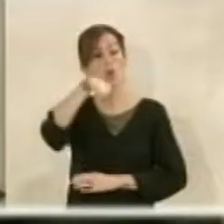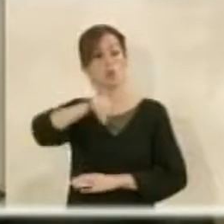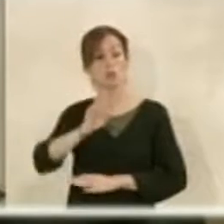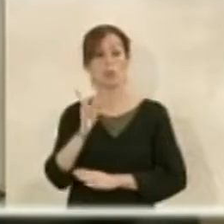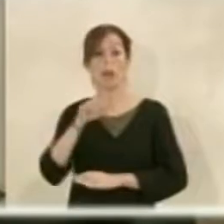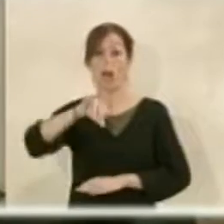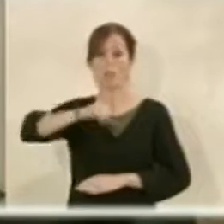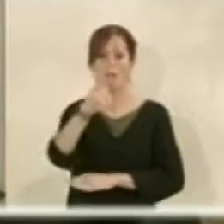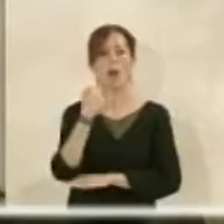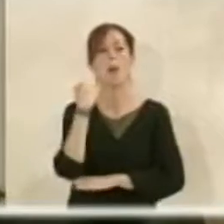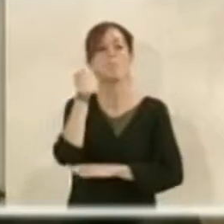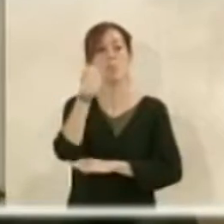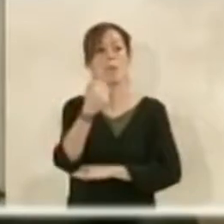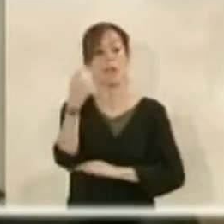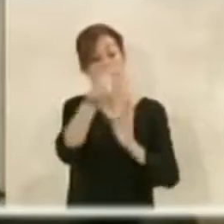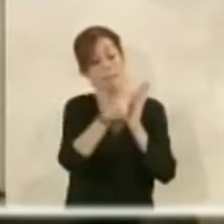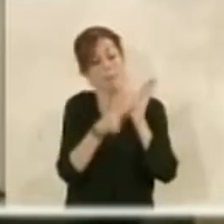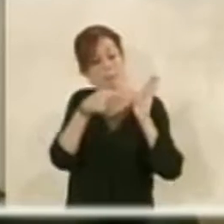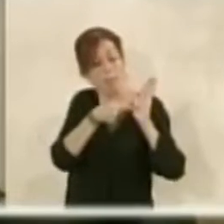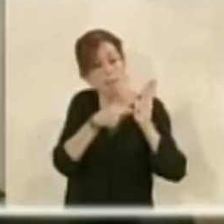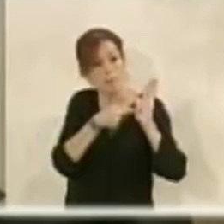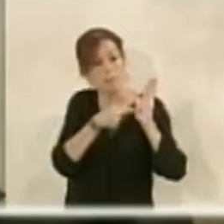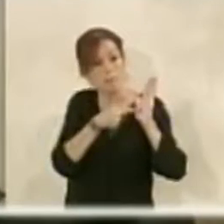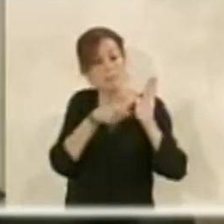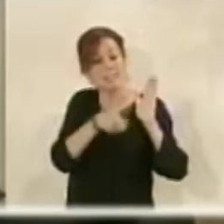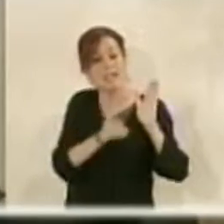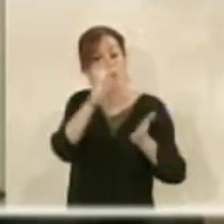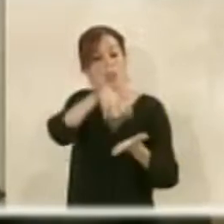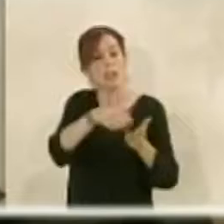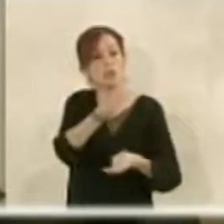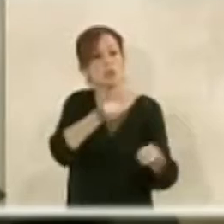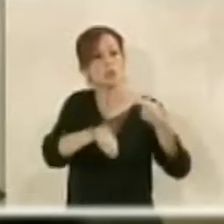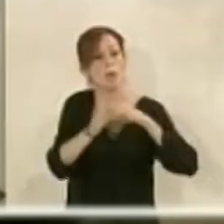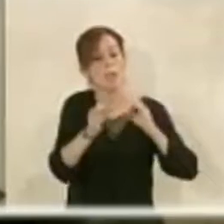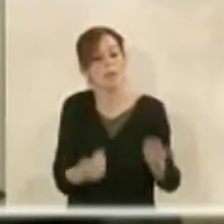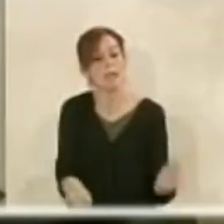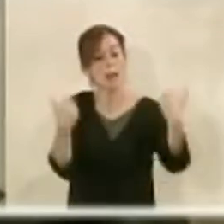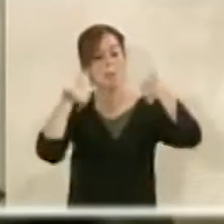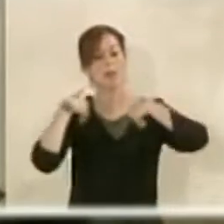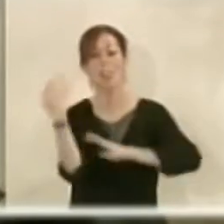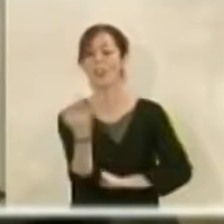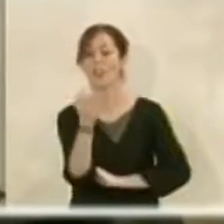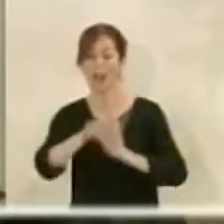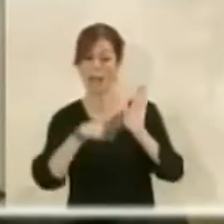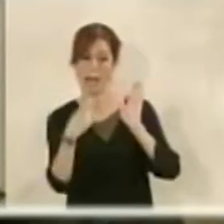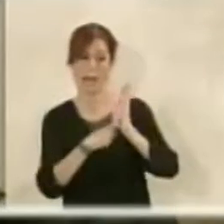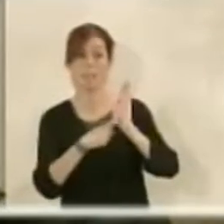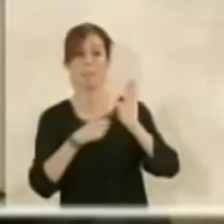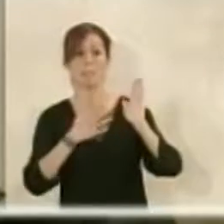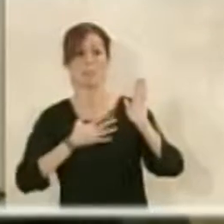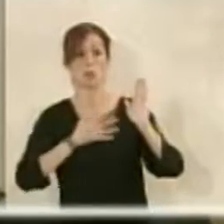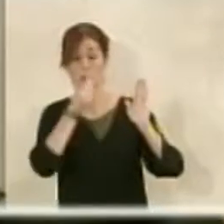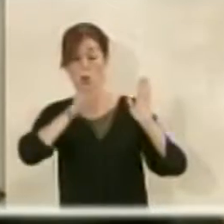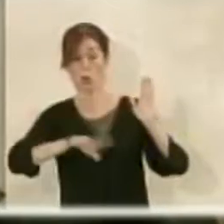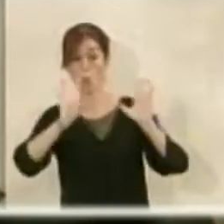aprobamos y apoyamos es eso, que ese centro comercial tiene la obligación, dentro del Ley de Patrimonio Histórico de la Junta de